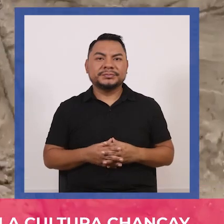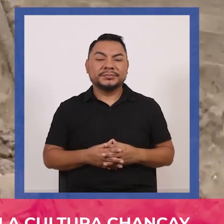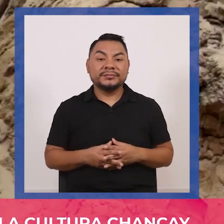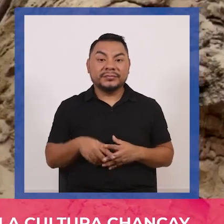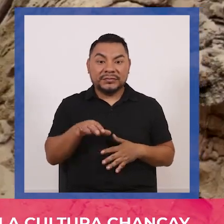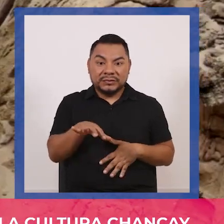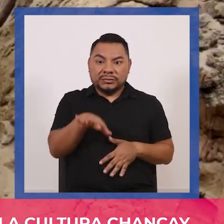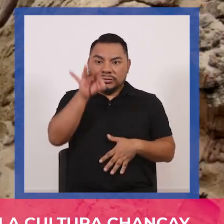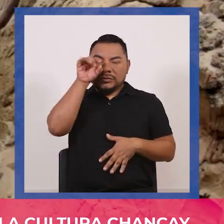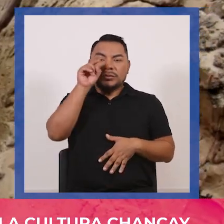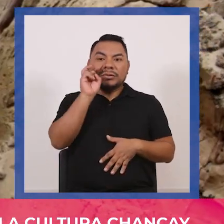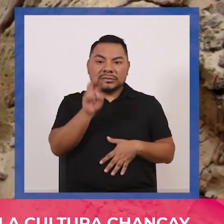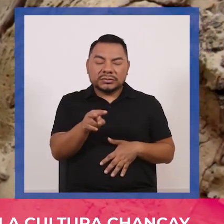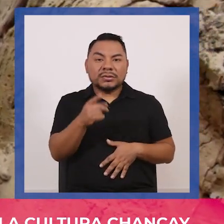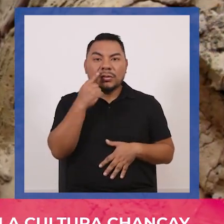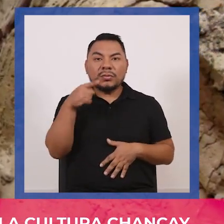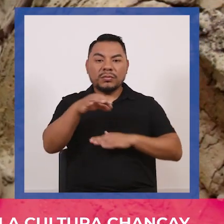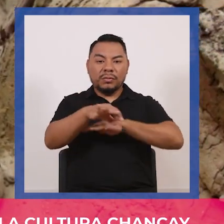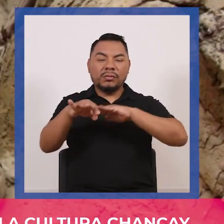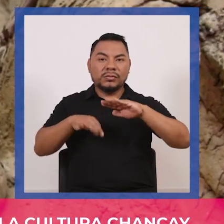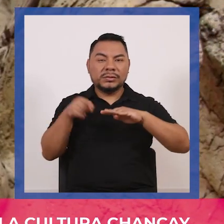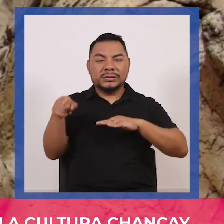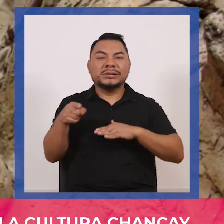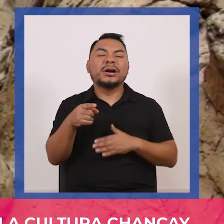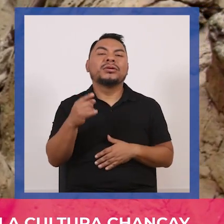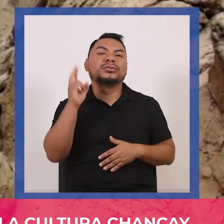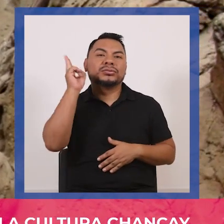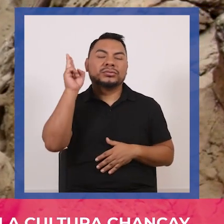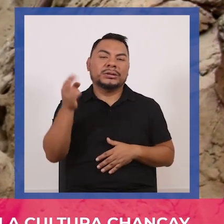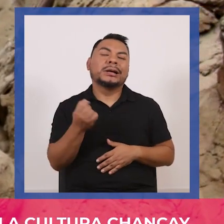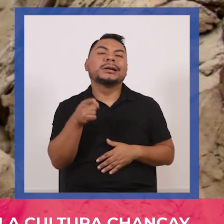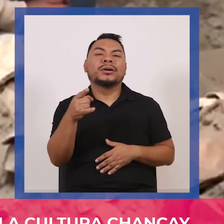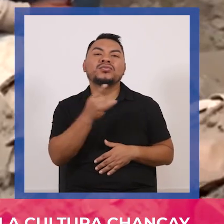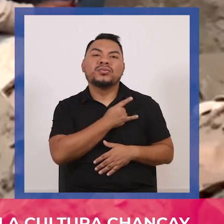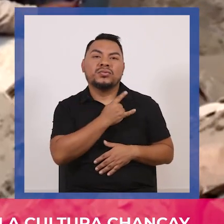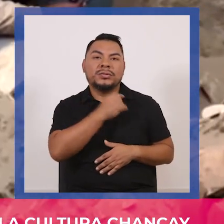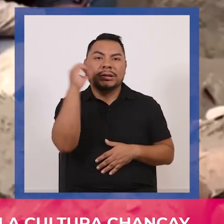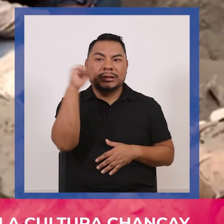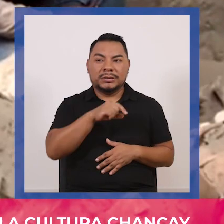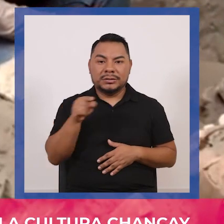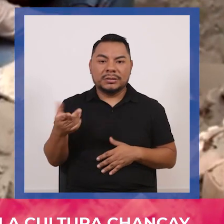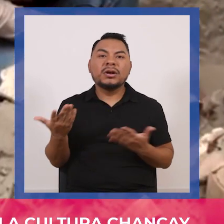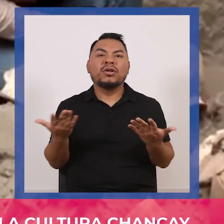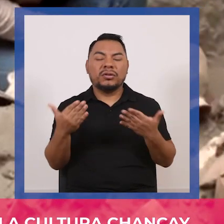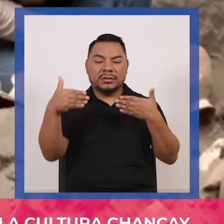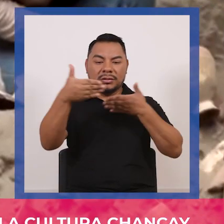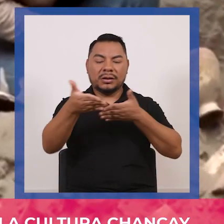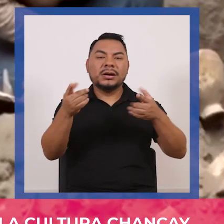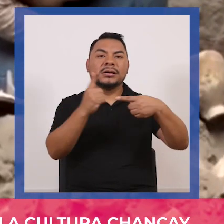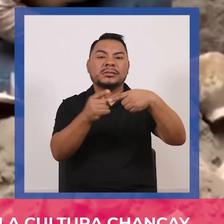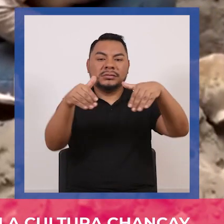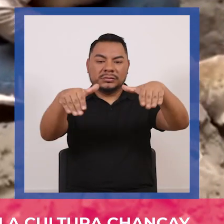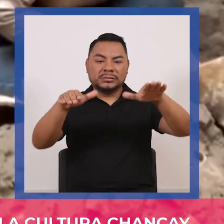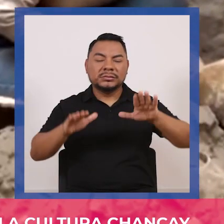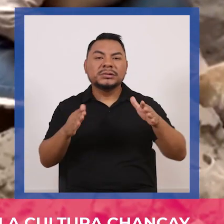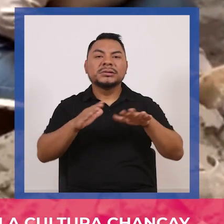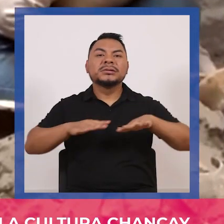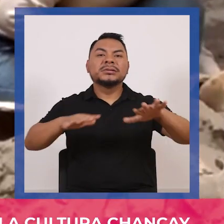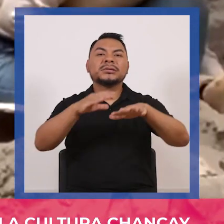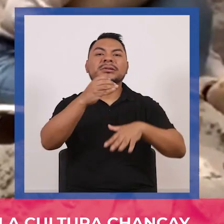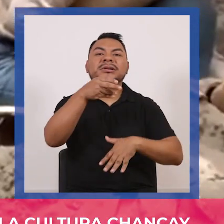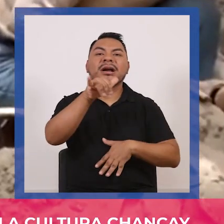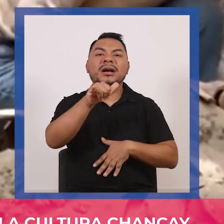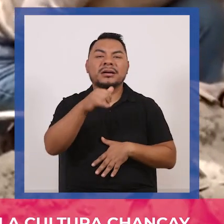el hallazgo al que se refiere el arqueólogo y docente sanmarquino Peter Van Dale se dio en un cementerio milenario en el valle de